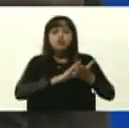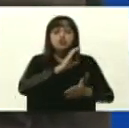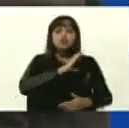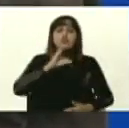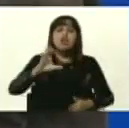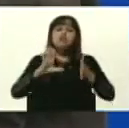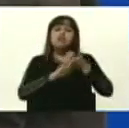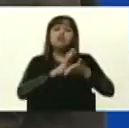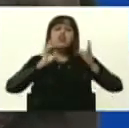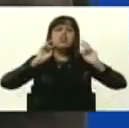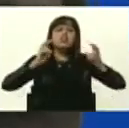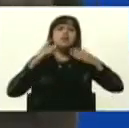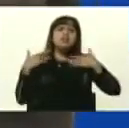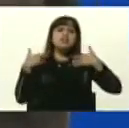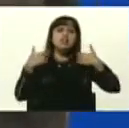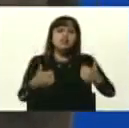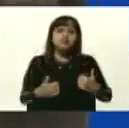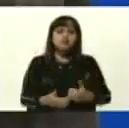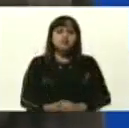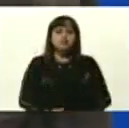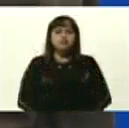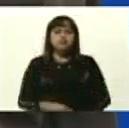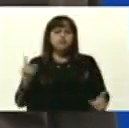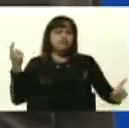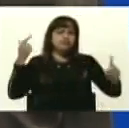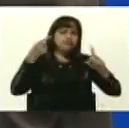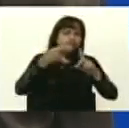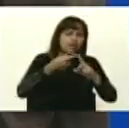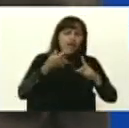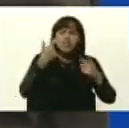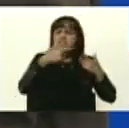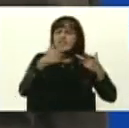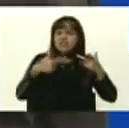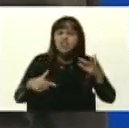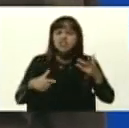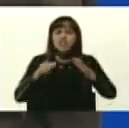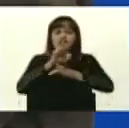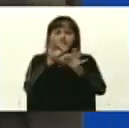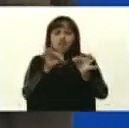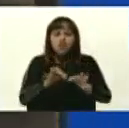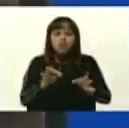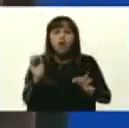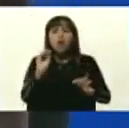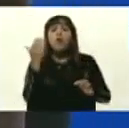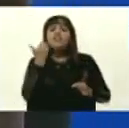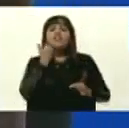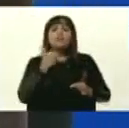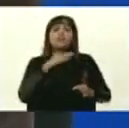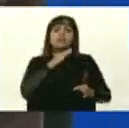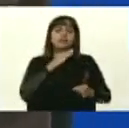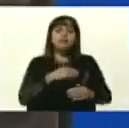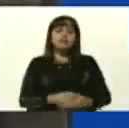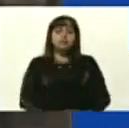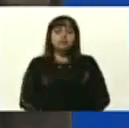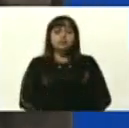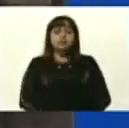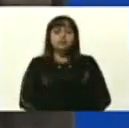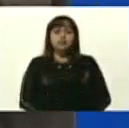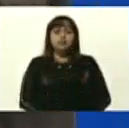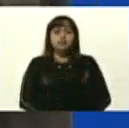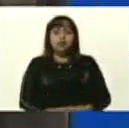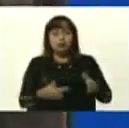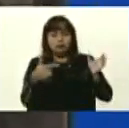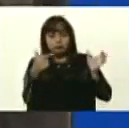tema de salud dirigido a diferentes tratamientos o patologías. En este caso son diferentes